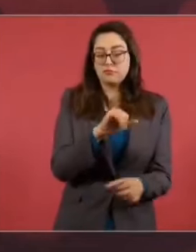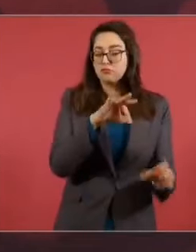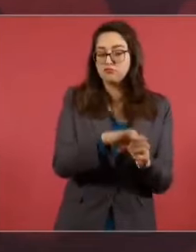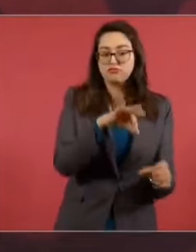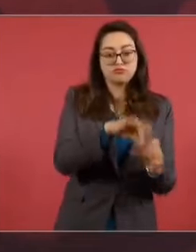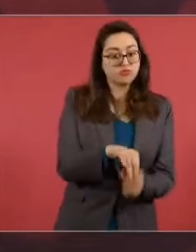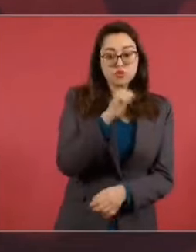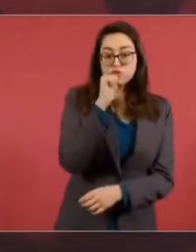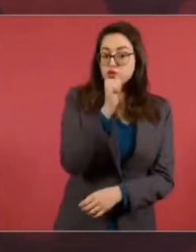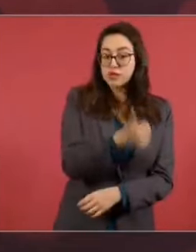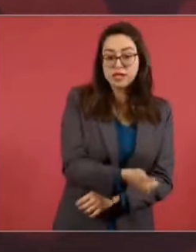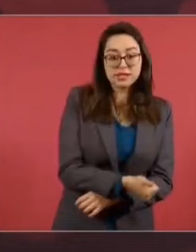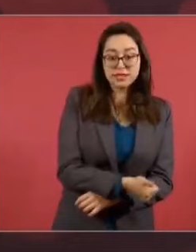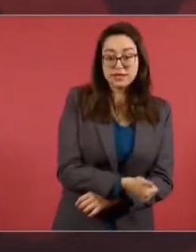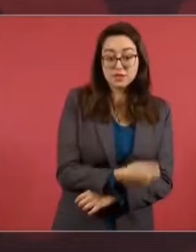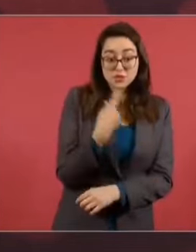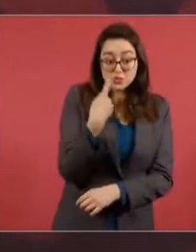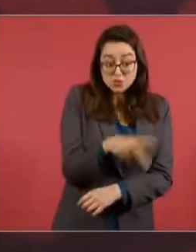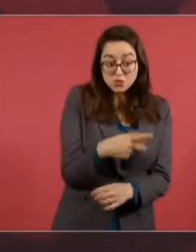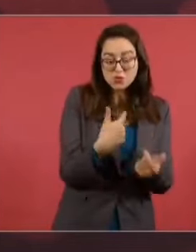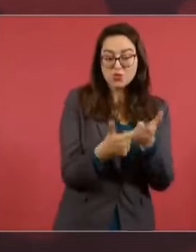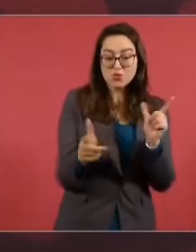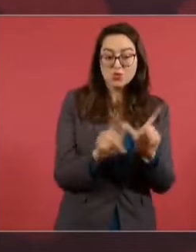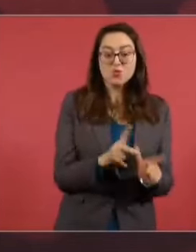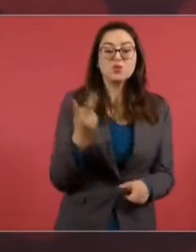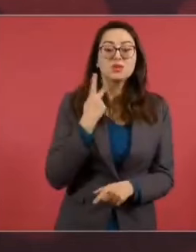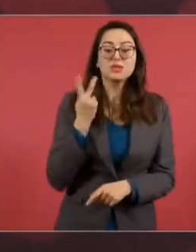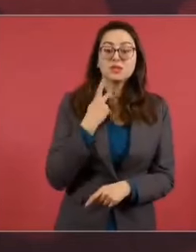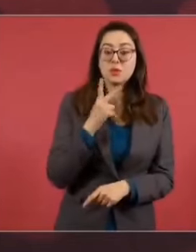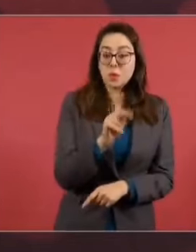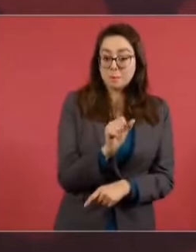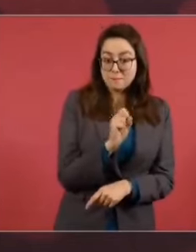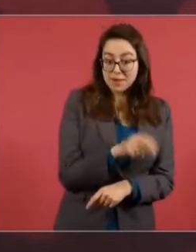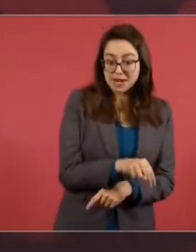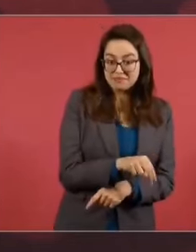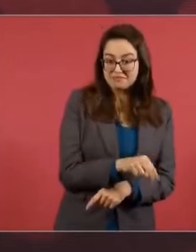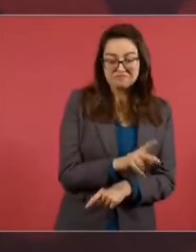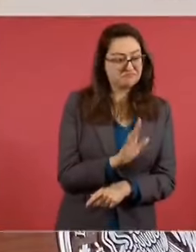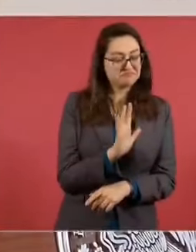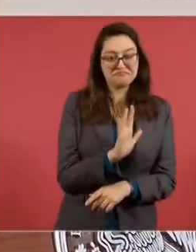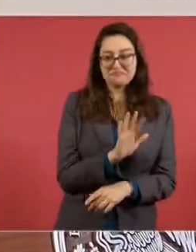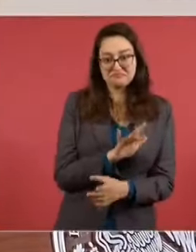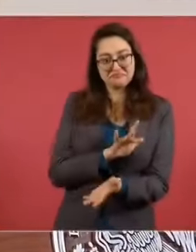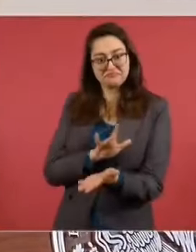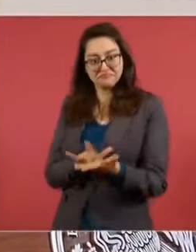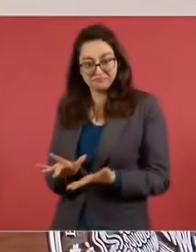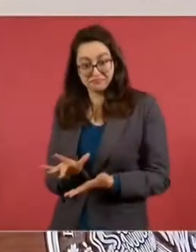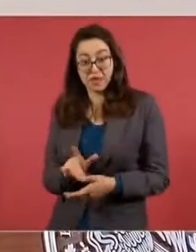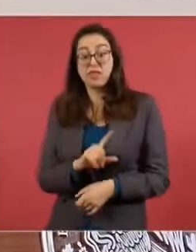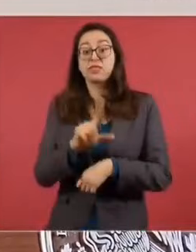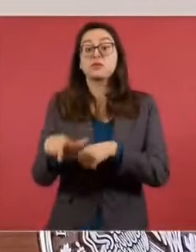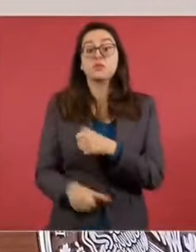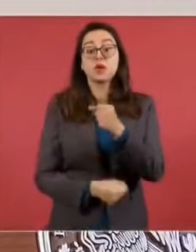la candidata del PAN, en la elección del 18